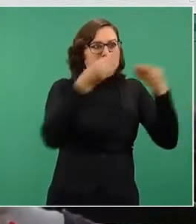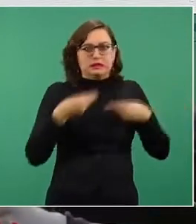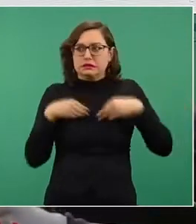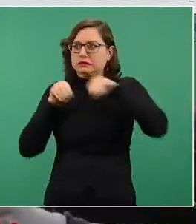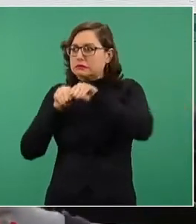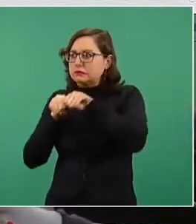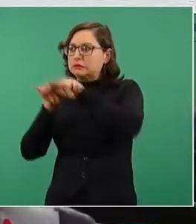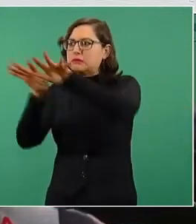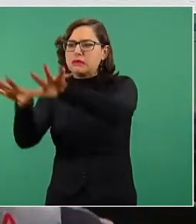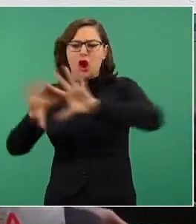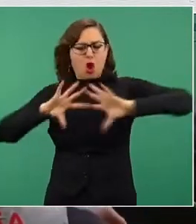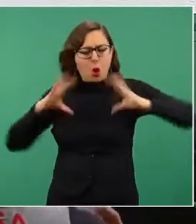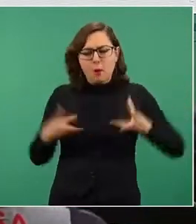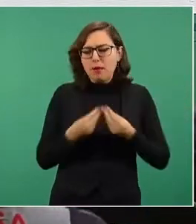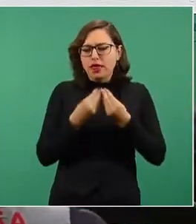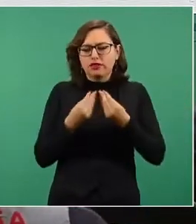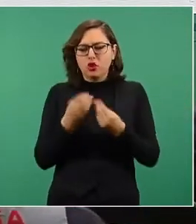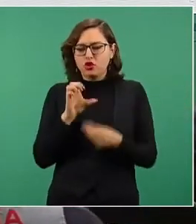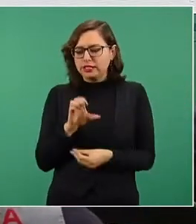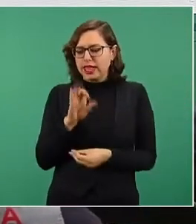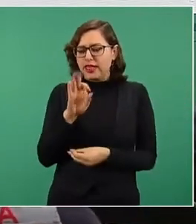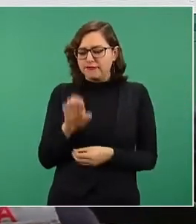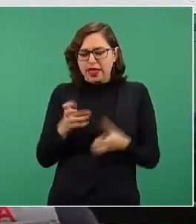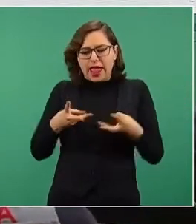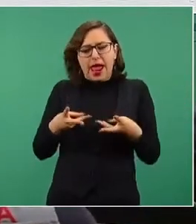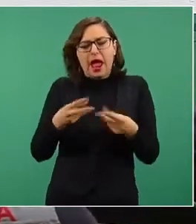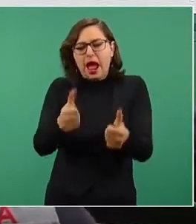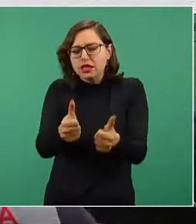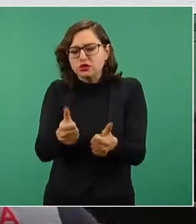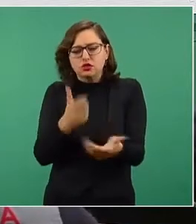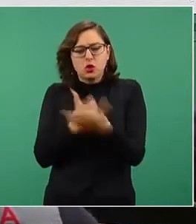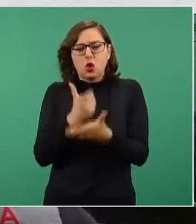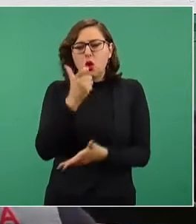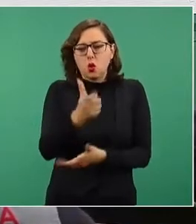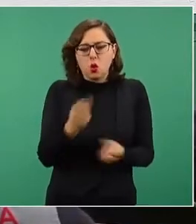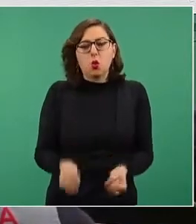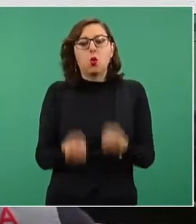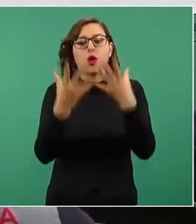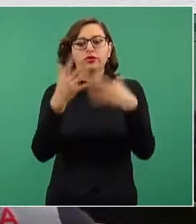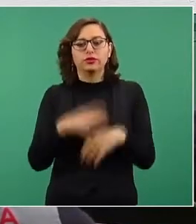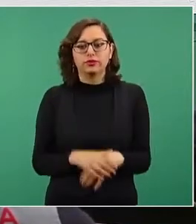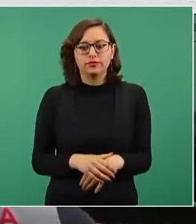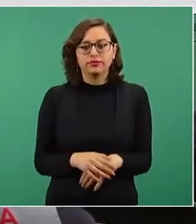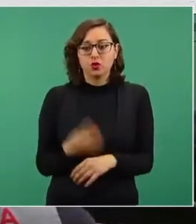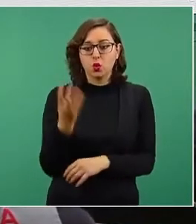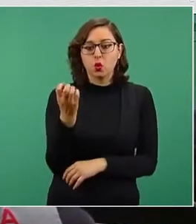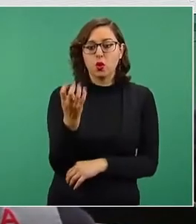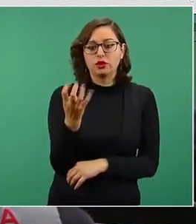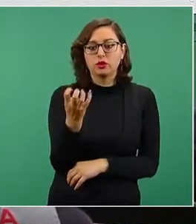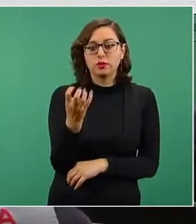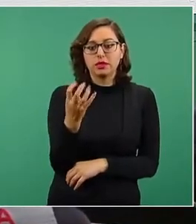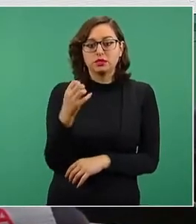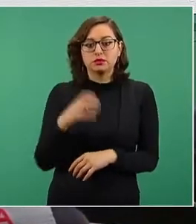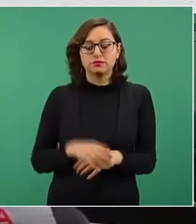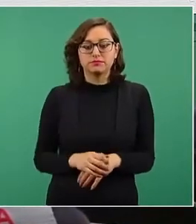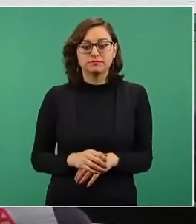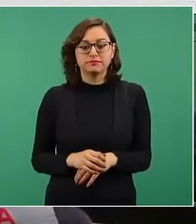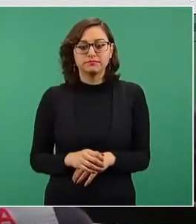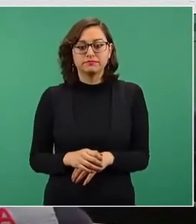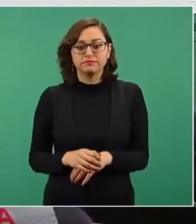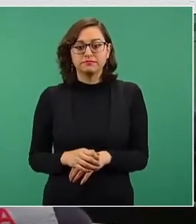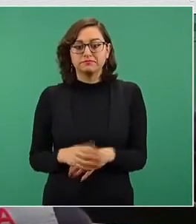¿A cuánto lo estaríamos? ¿Cuánto nos costaría? Cuatro pesos. ¿A cuánto lo podemos vender?